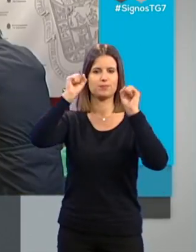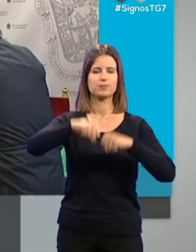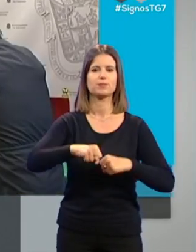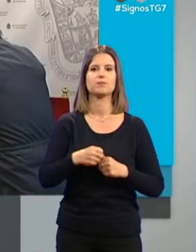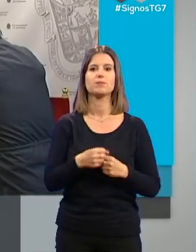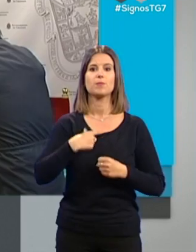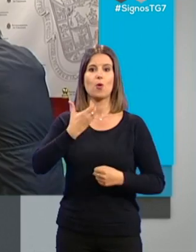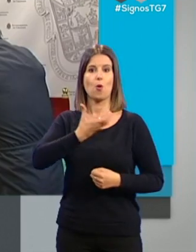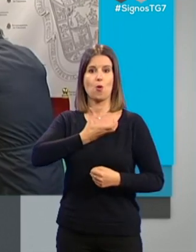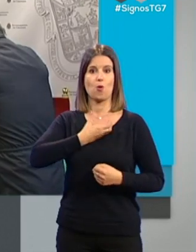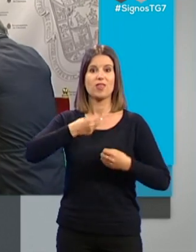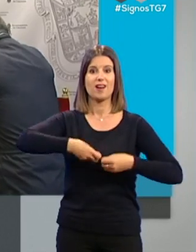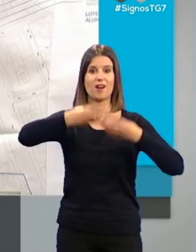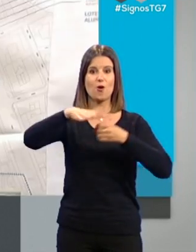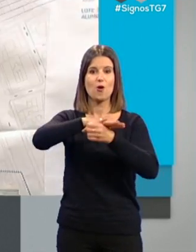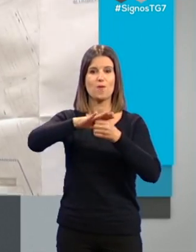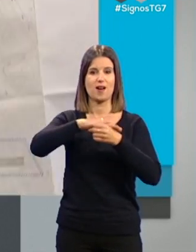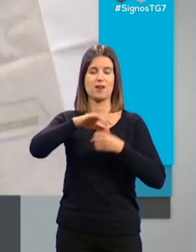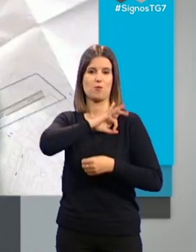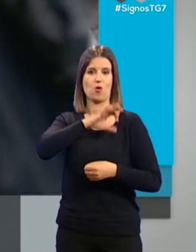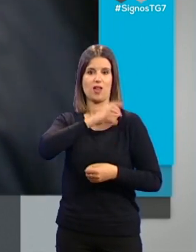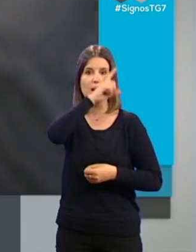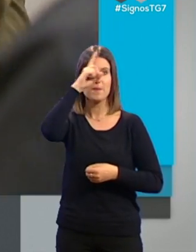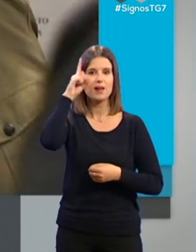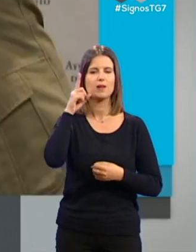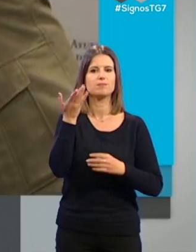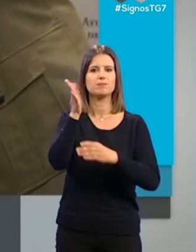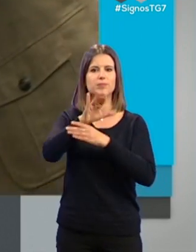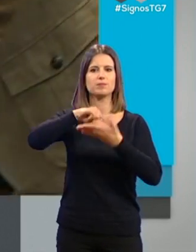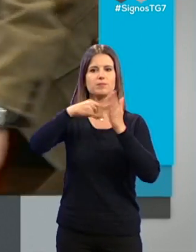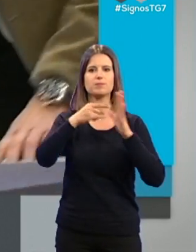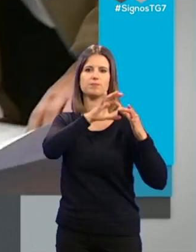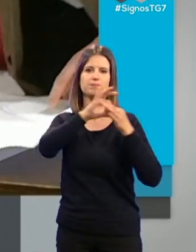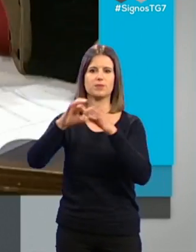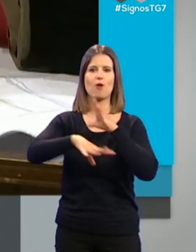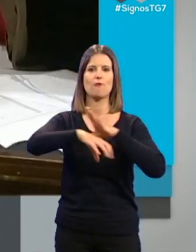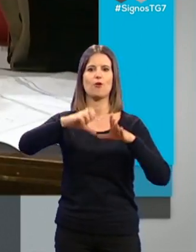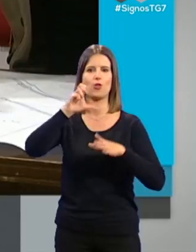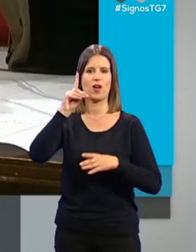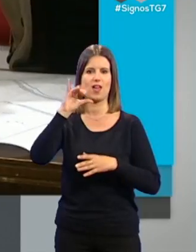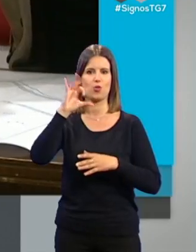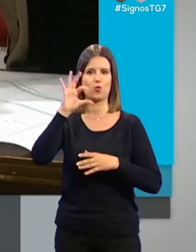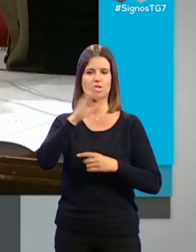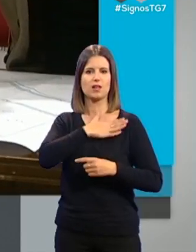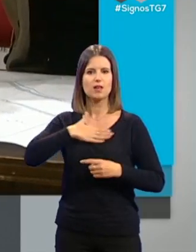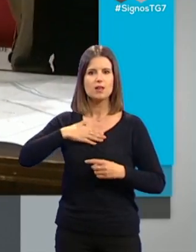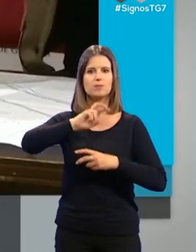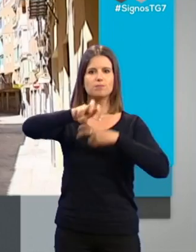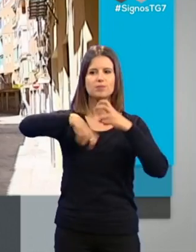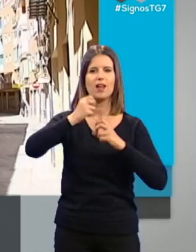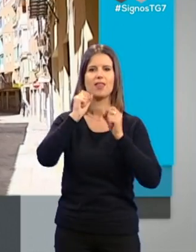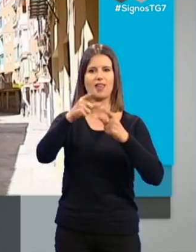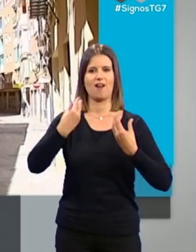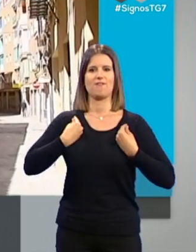El concejal de Urbanismo, Miguel Ángel Fernández Madrid, ha presentado este proyecto vinculado a los fondos EDUSI con el que se quiere revitalizar